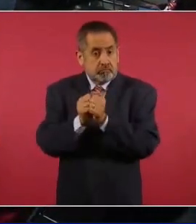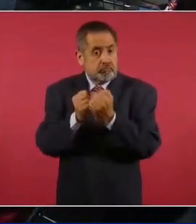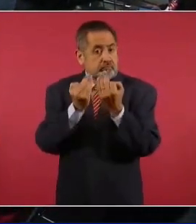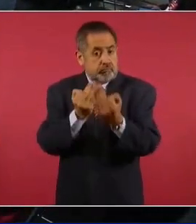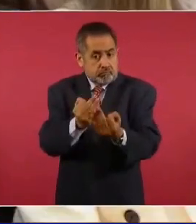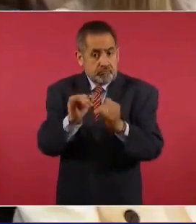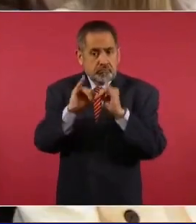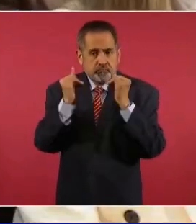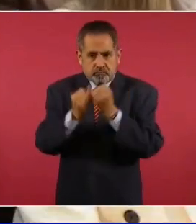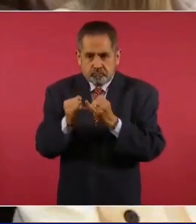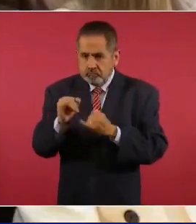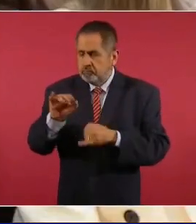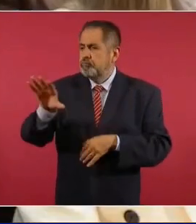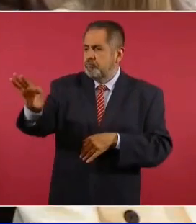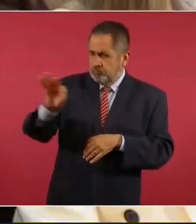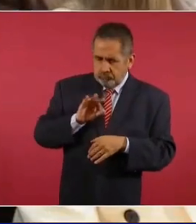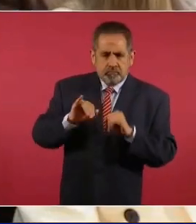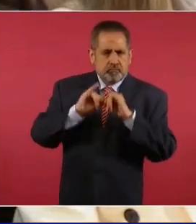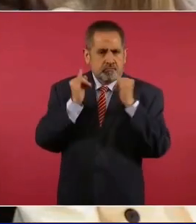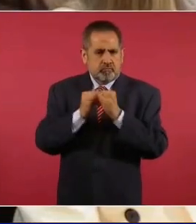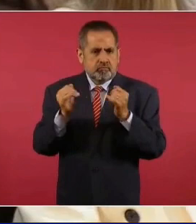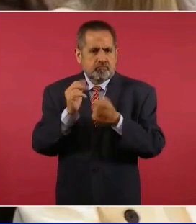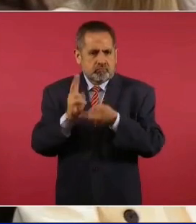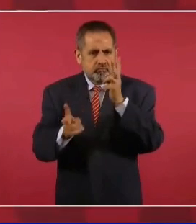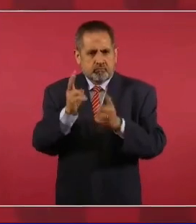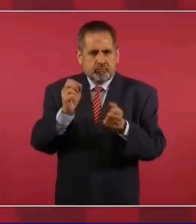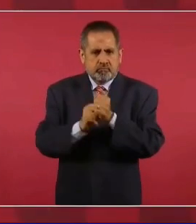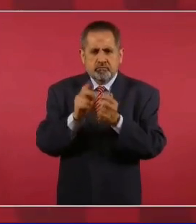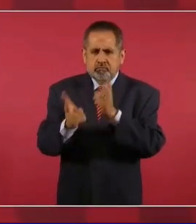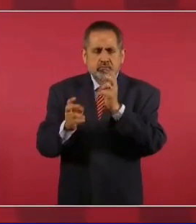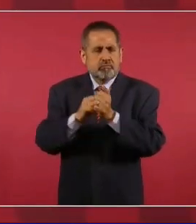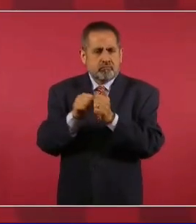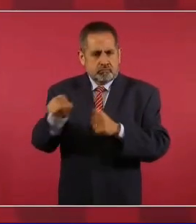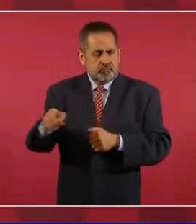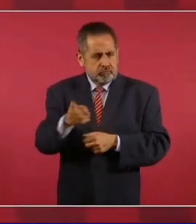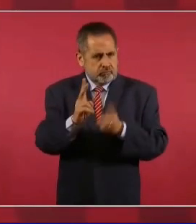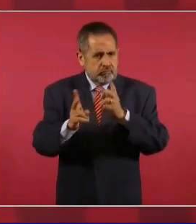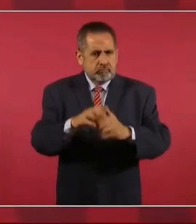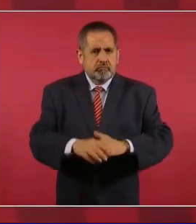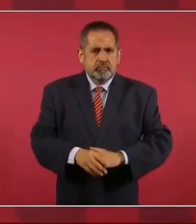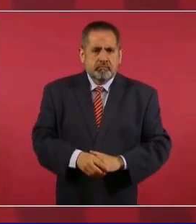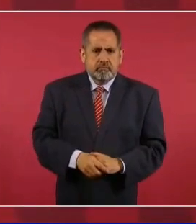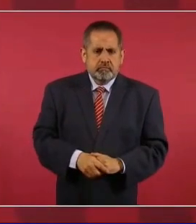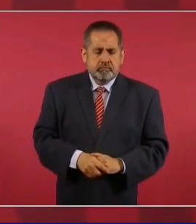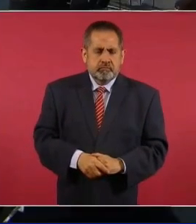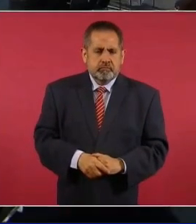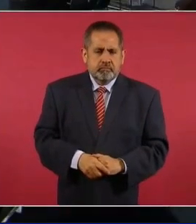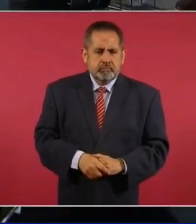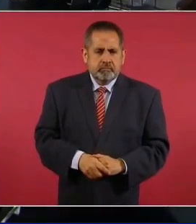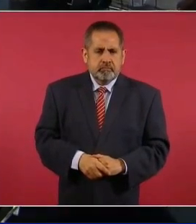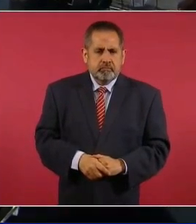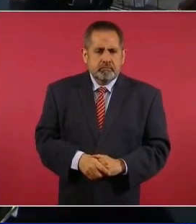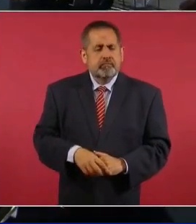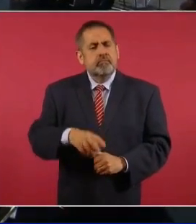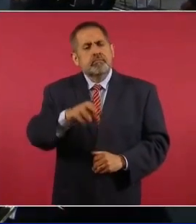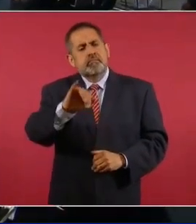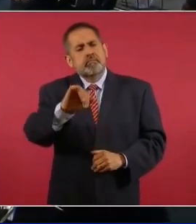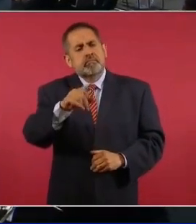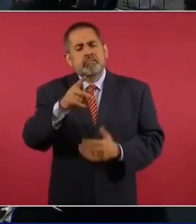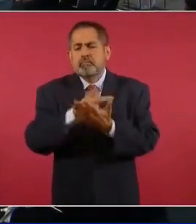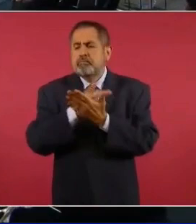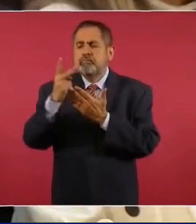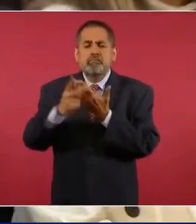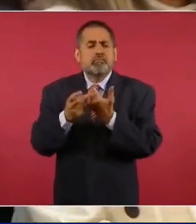nosotros ayudamos para que te reciba. Pero en el ejercicio de los